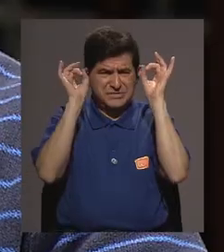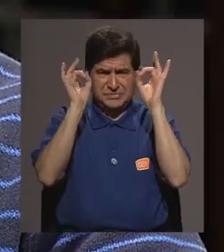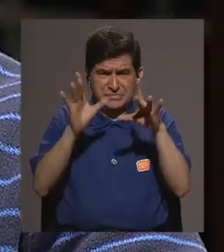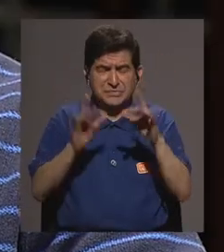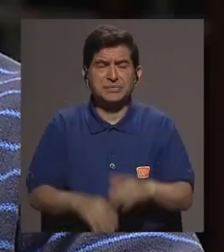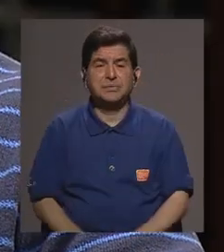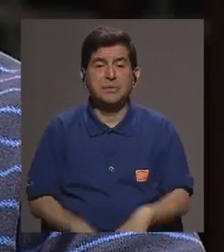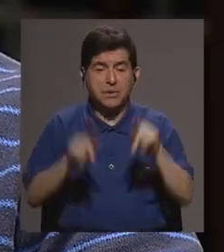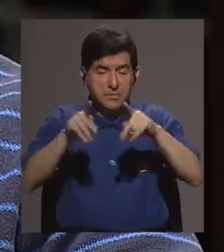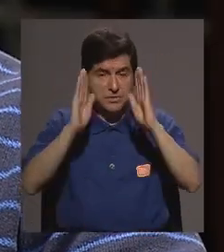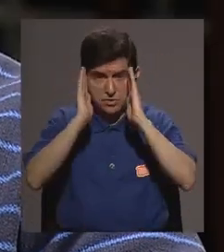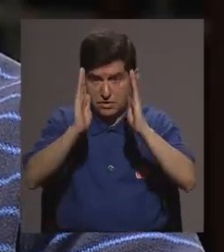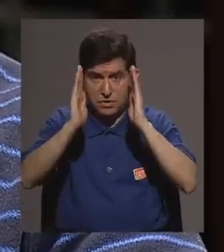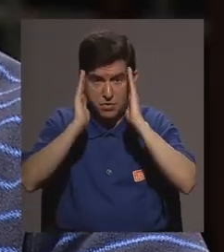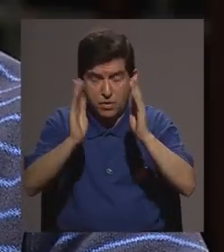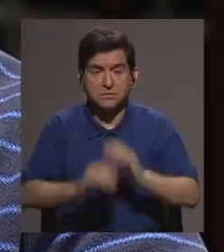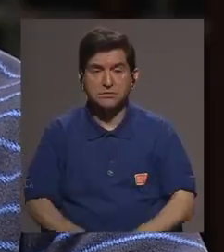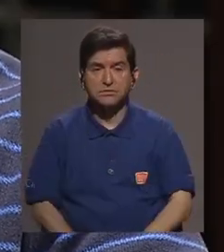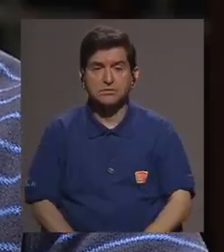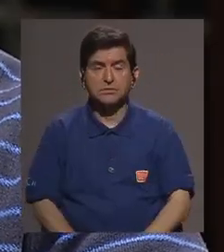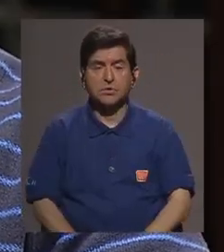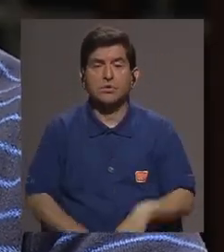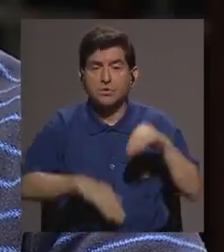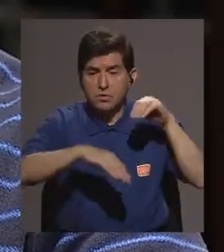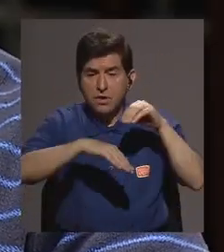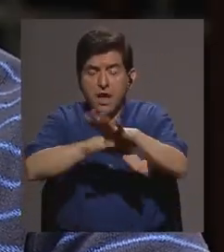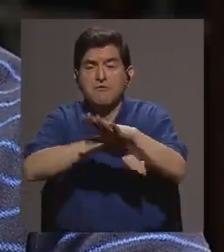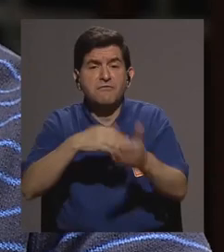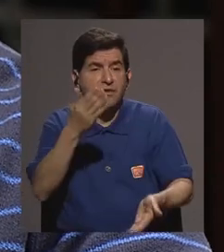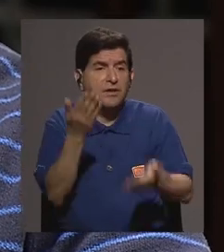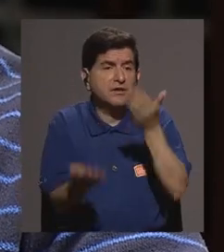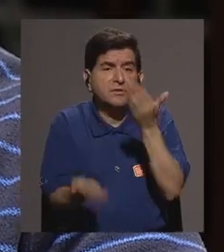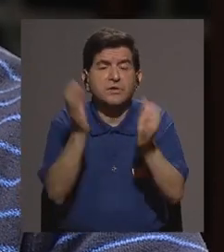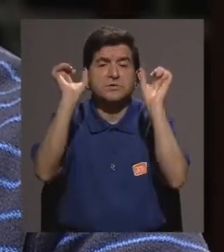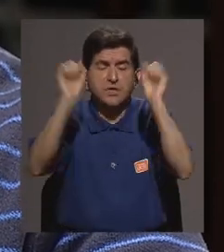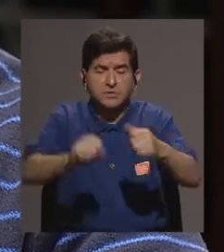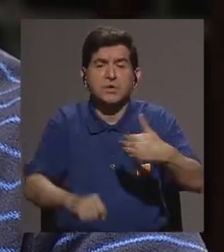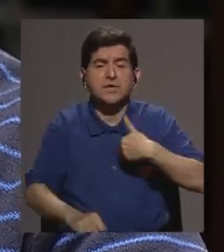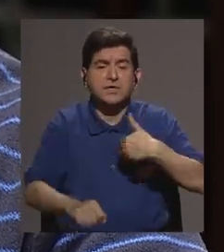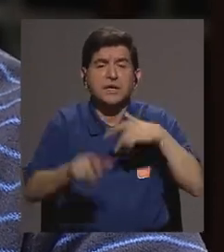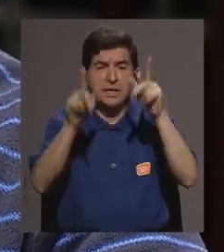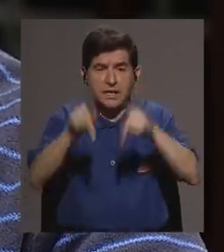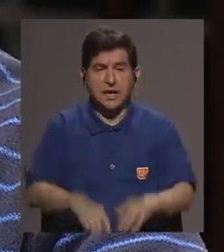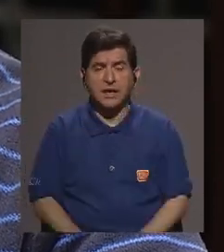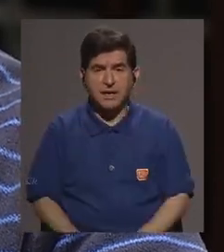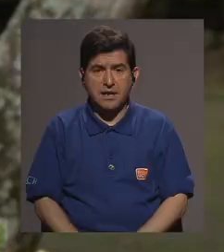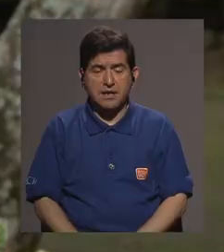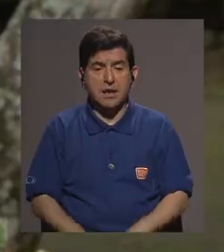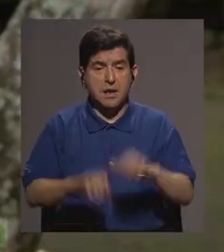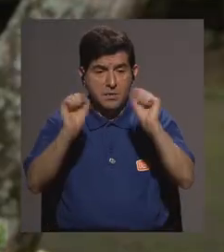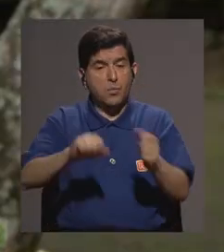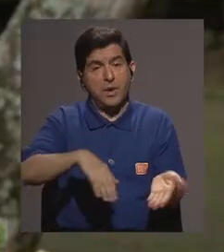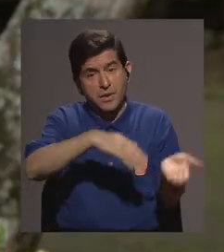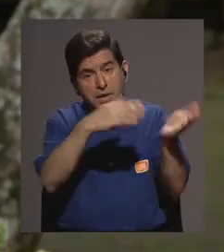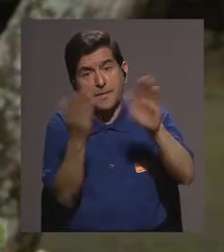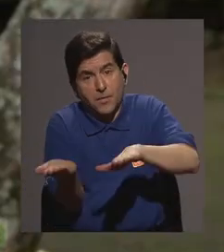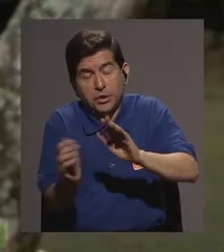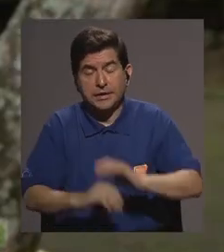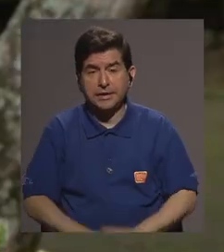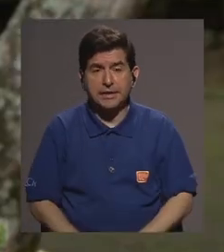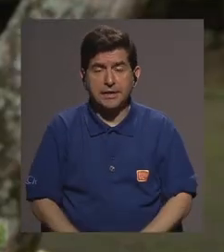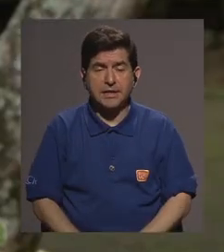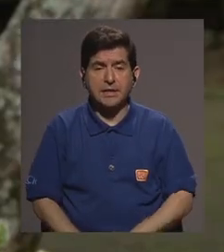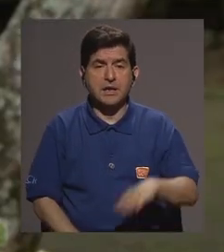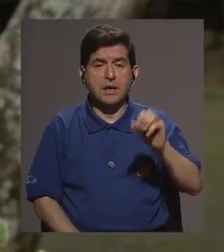vez que si la persona no se trata ¿cuáles serían las consecuencias que eventualmente podría tener esta persona? por falcíparo puede llegar a la muerte